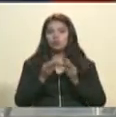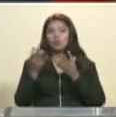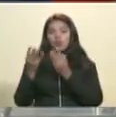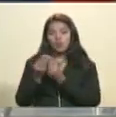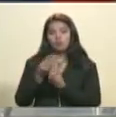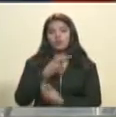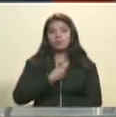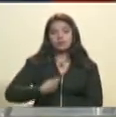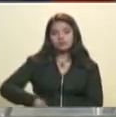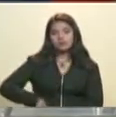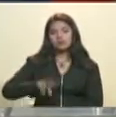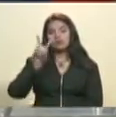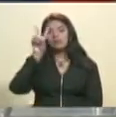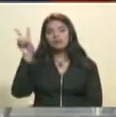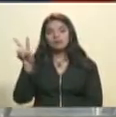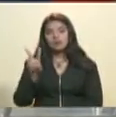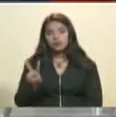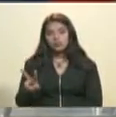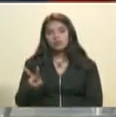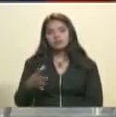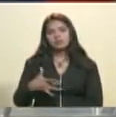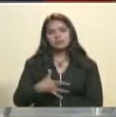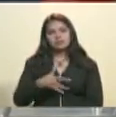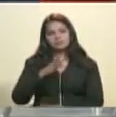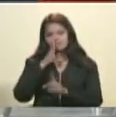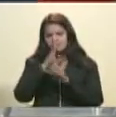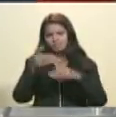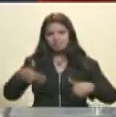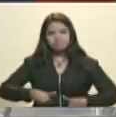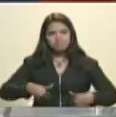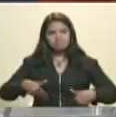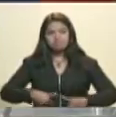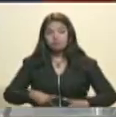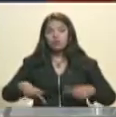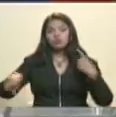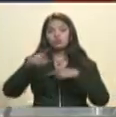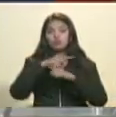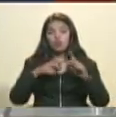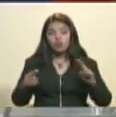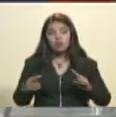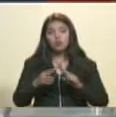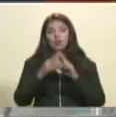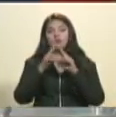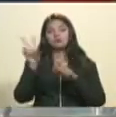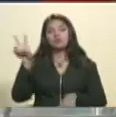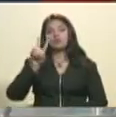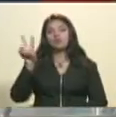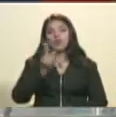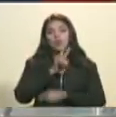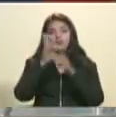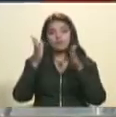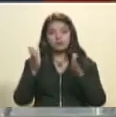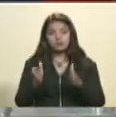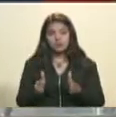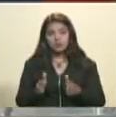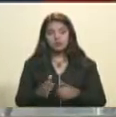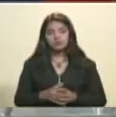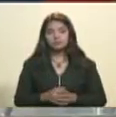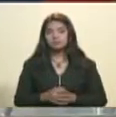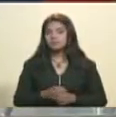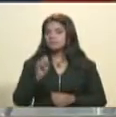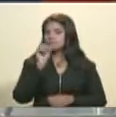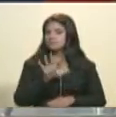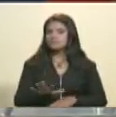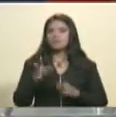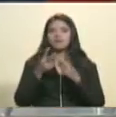presidente de la República, centre sus esfuerzos en la reunificación y el encuentro de los venezolanos y las venezolanas en torno